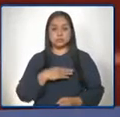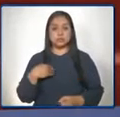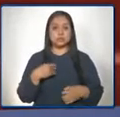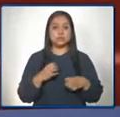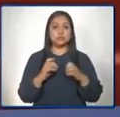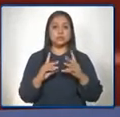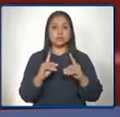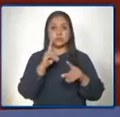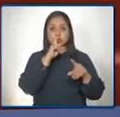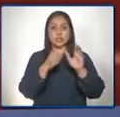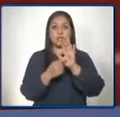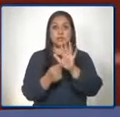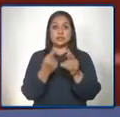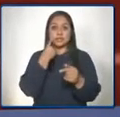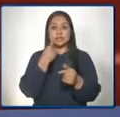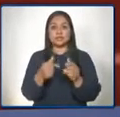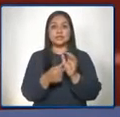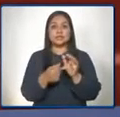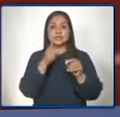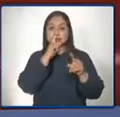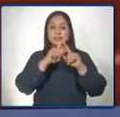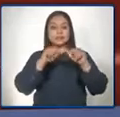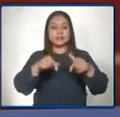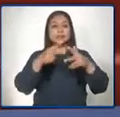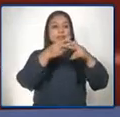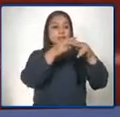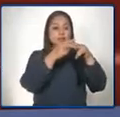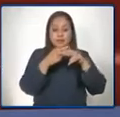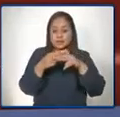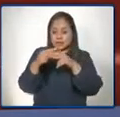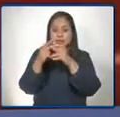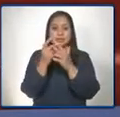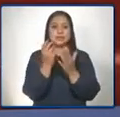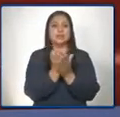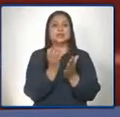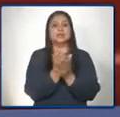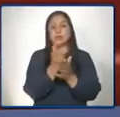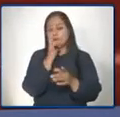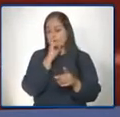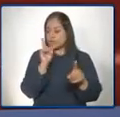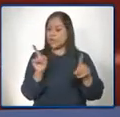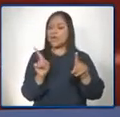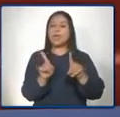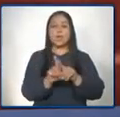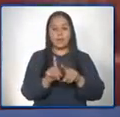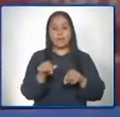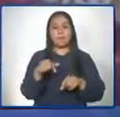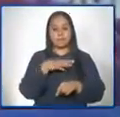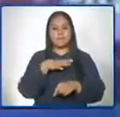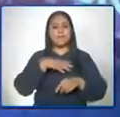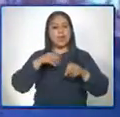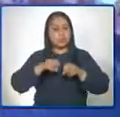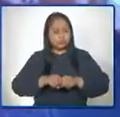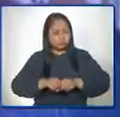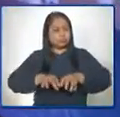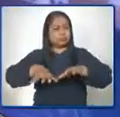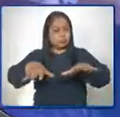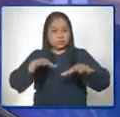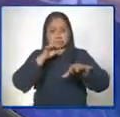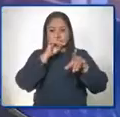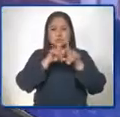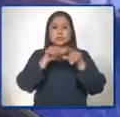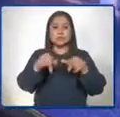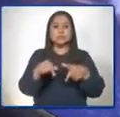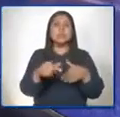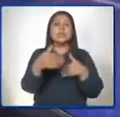el la ejecución en temas de remozamiento en edificios escolares, la ampliación de la cobertura a través de la instalación de